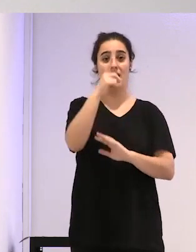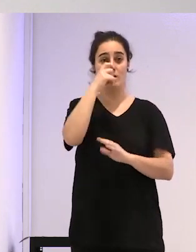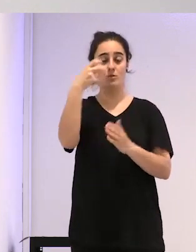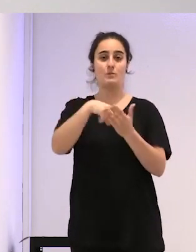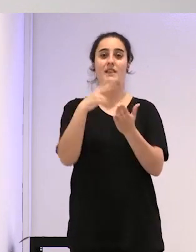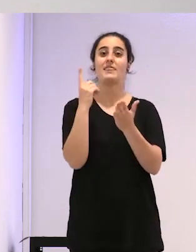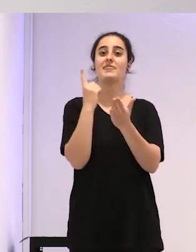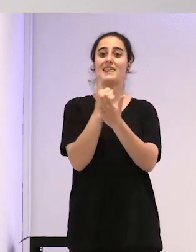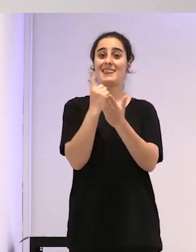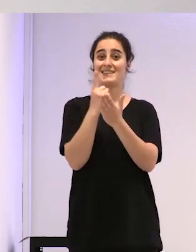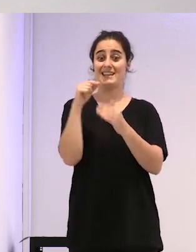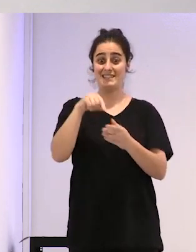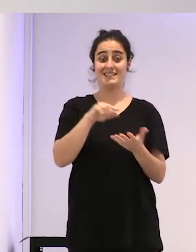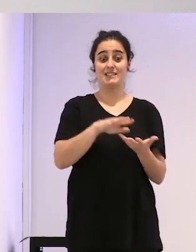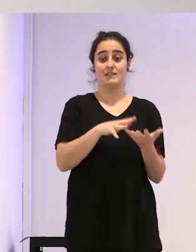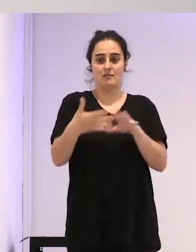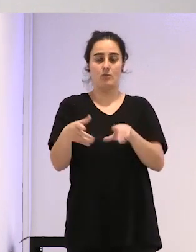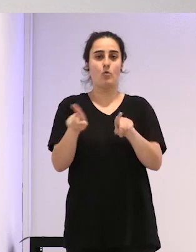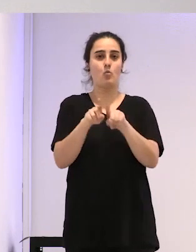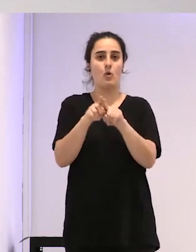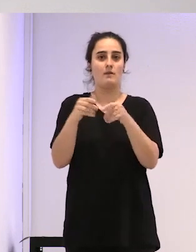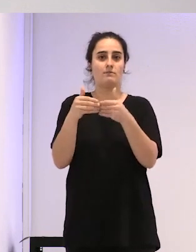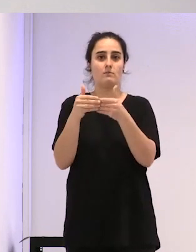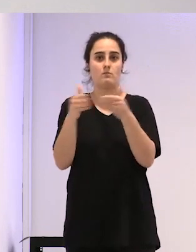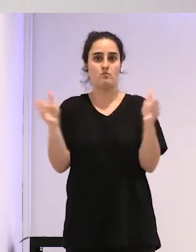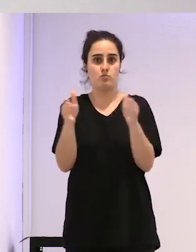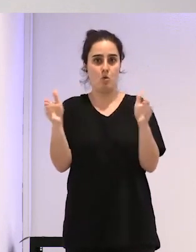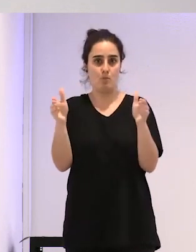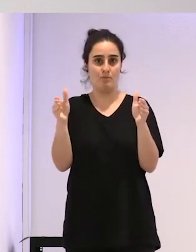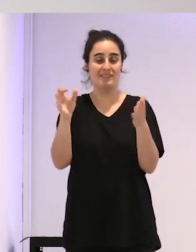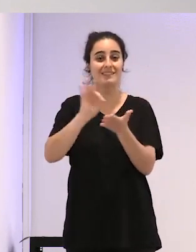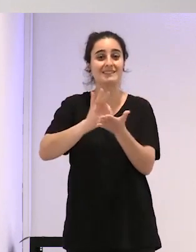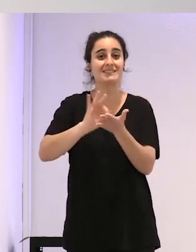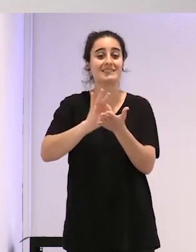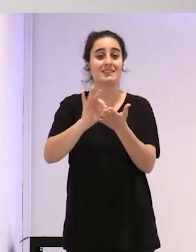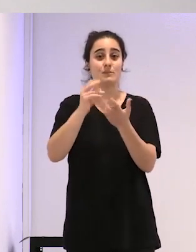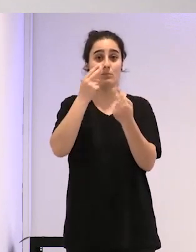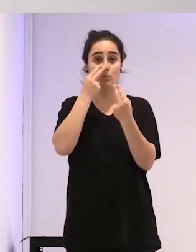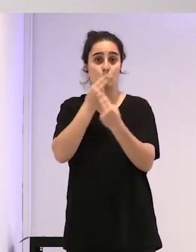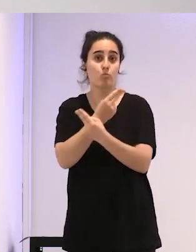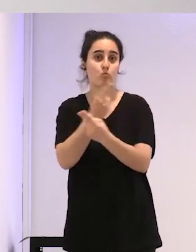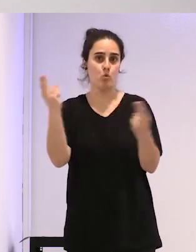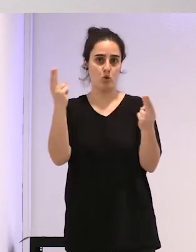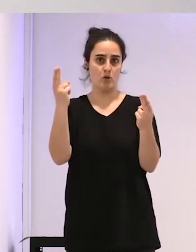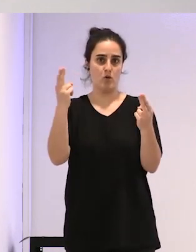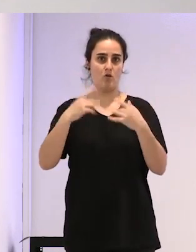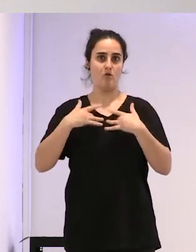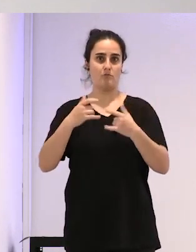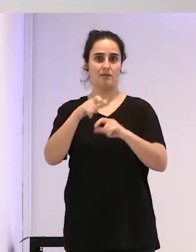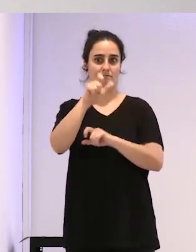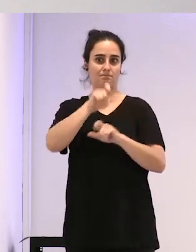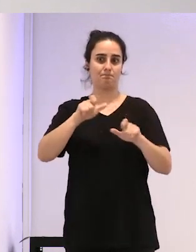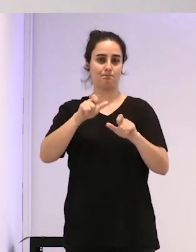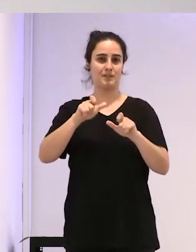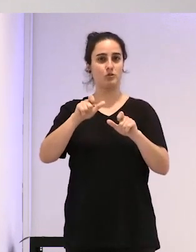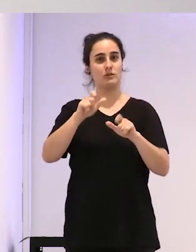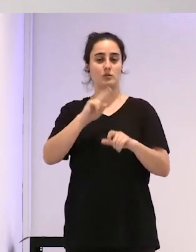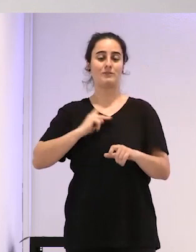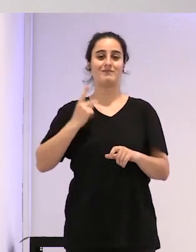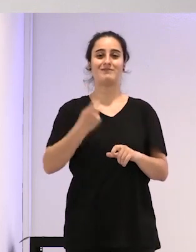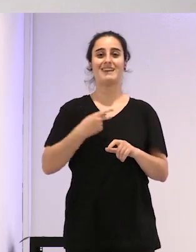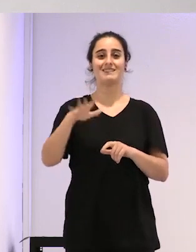se convierte en la puerta de entrada al sistema público de salud para las personas trans en Cataluña.